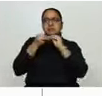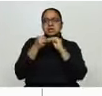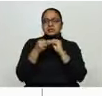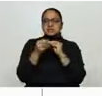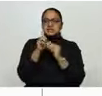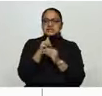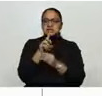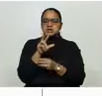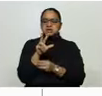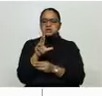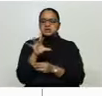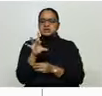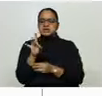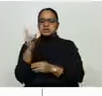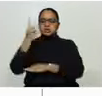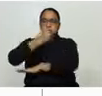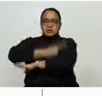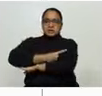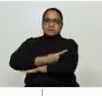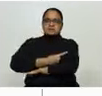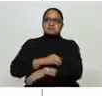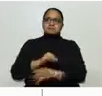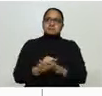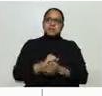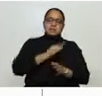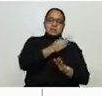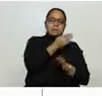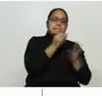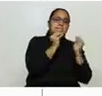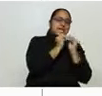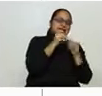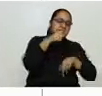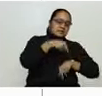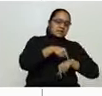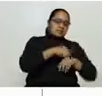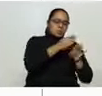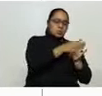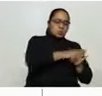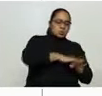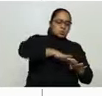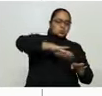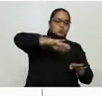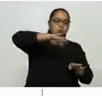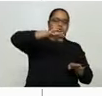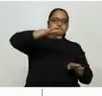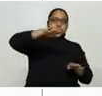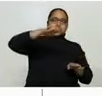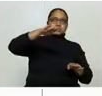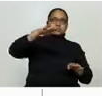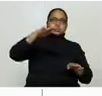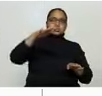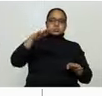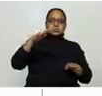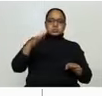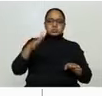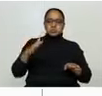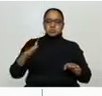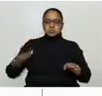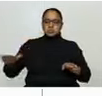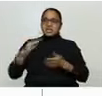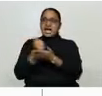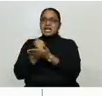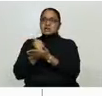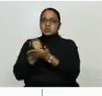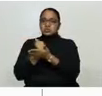duración en cuanto al tiempo del pico máximo, pero en magnitud hubiese sido diferente.